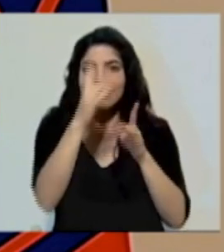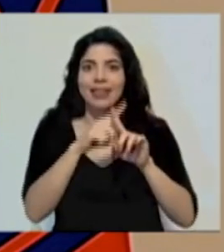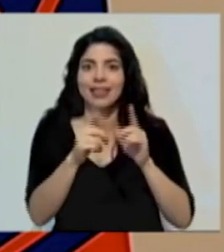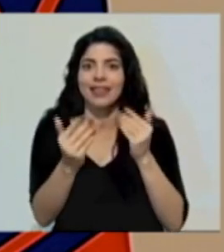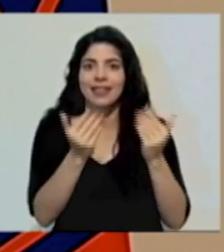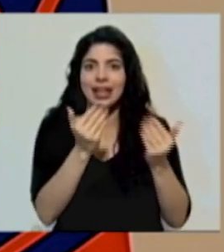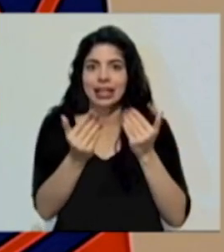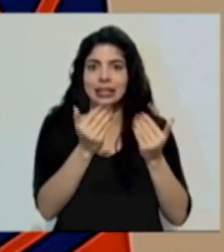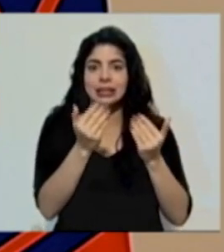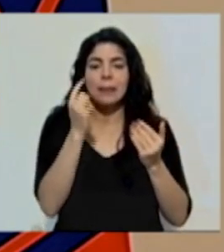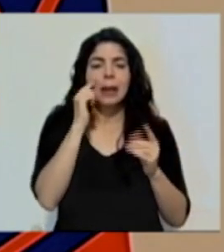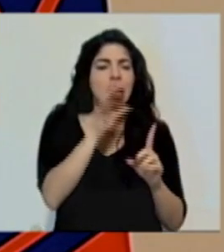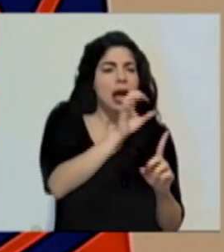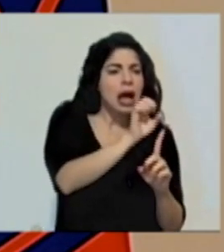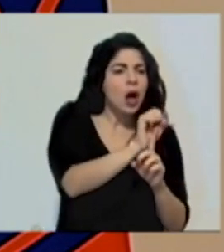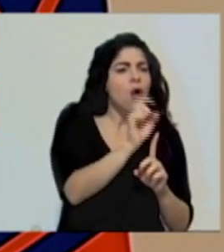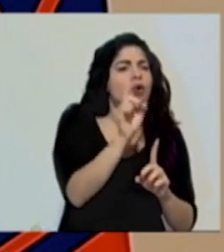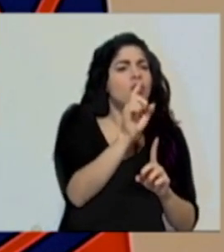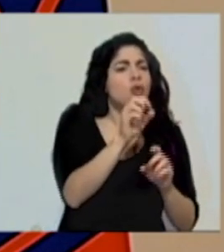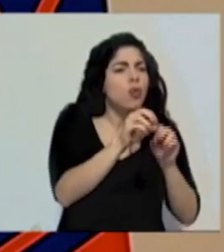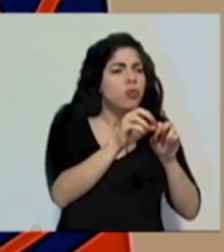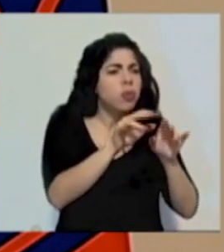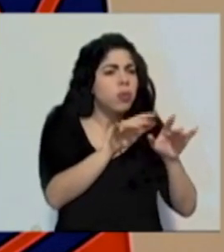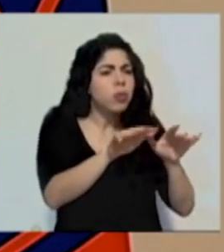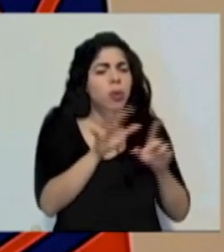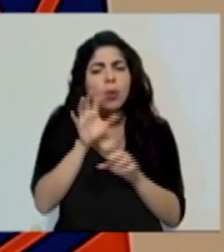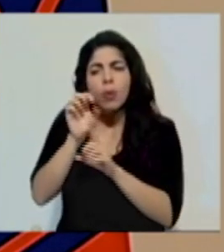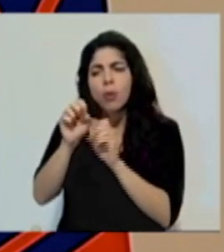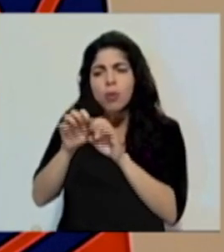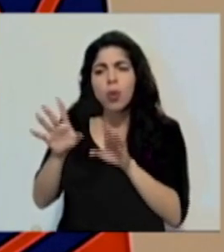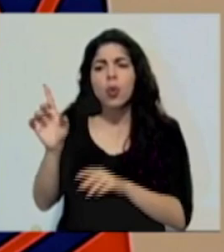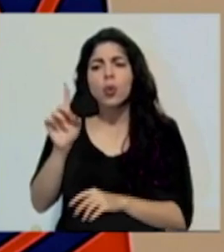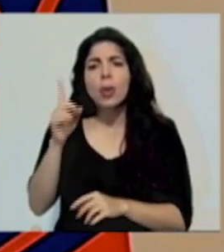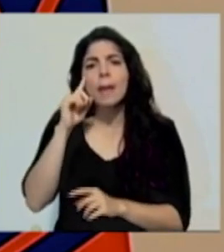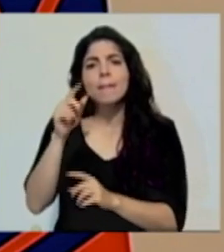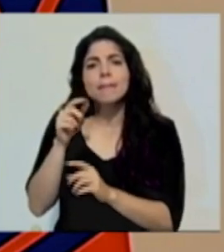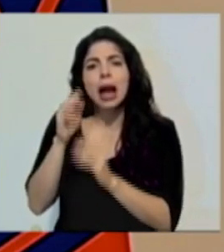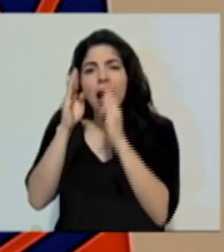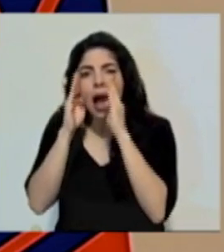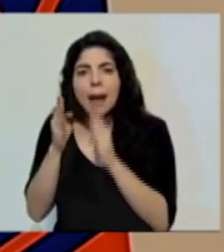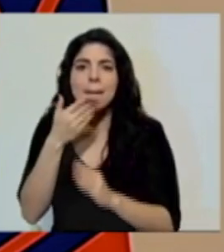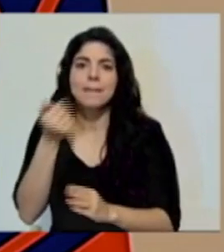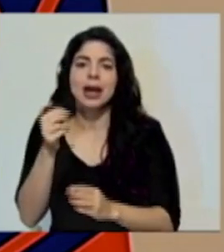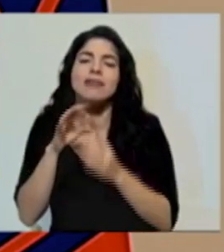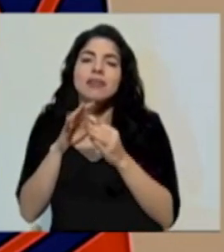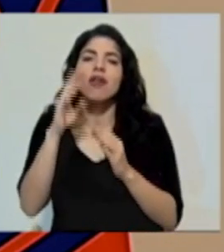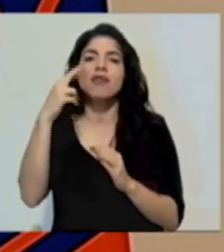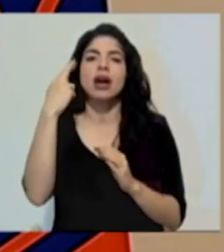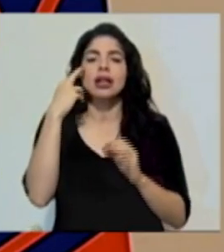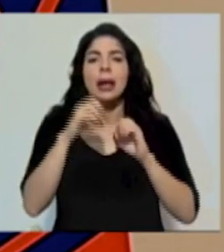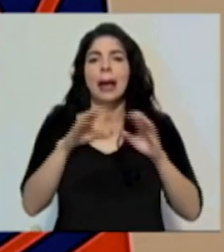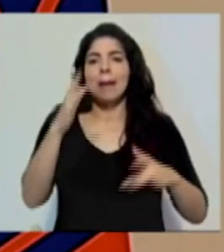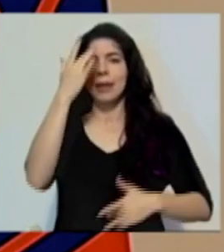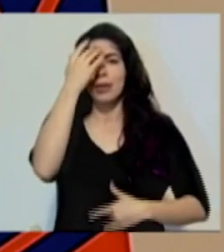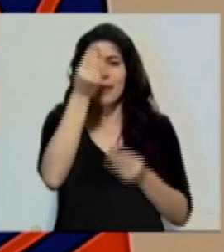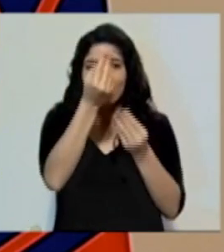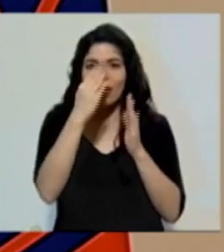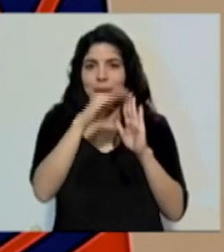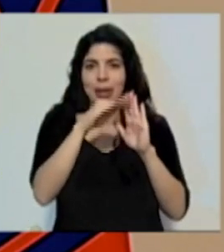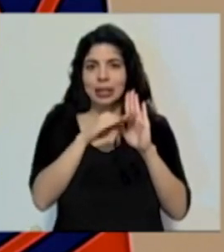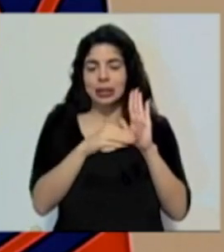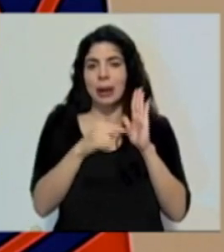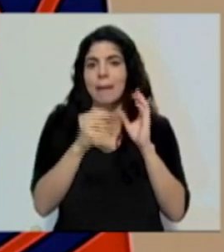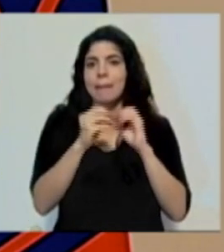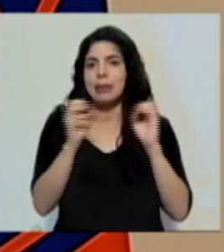los brotes y tener un mejor seguimiento de los casos. Básicamente es por razones epidemiológicas y en